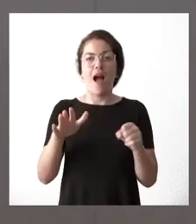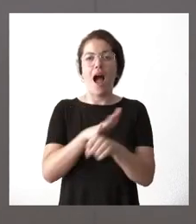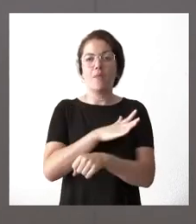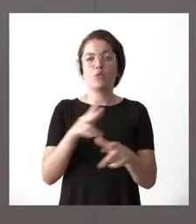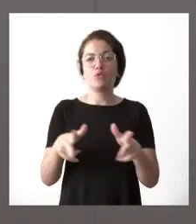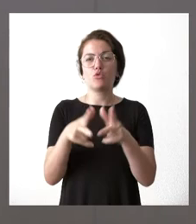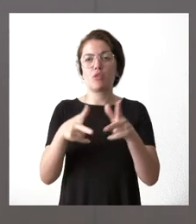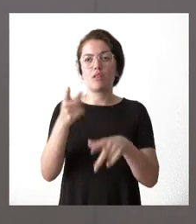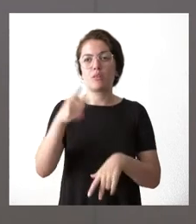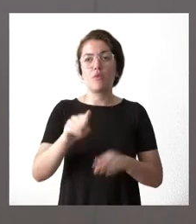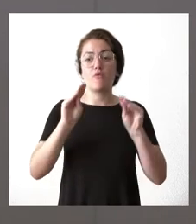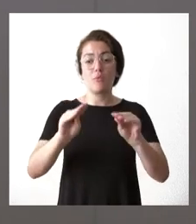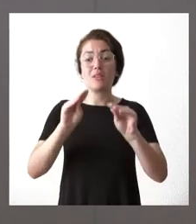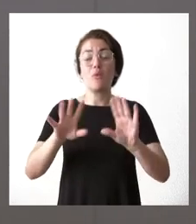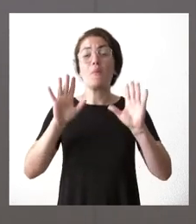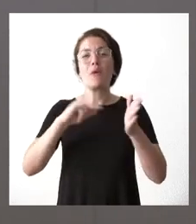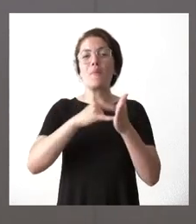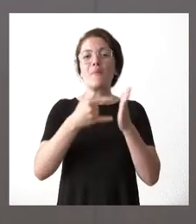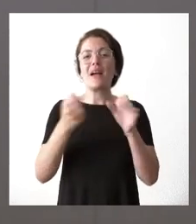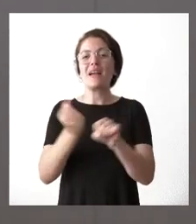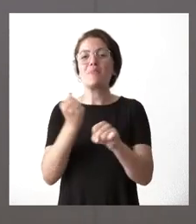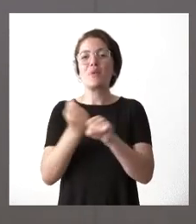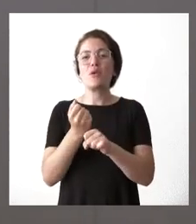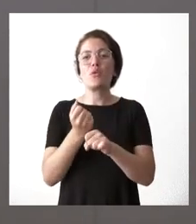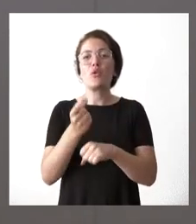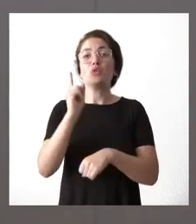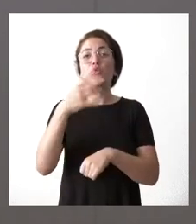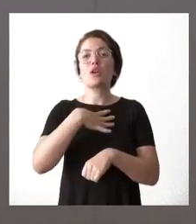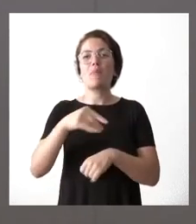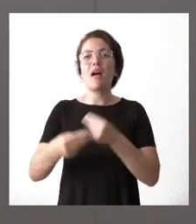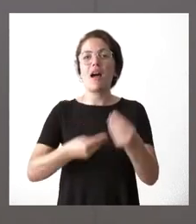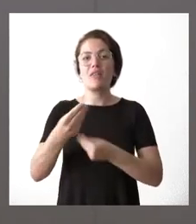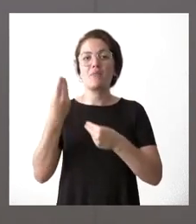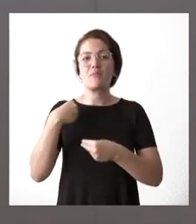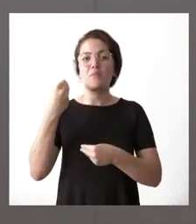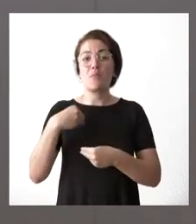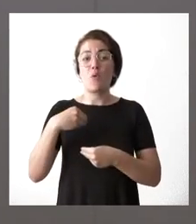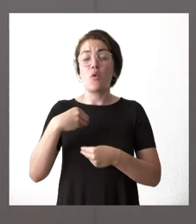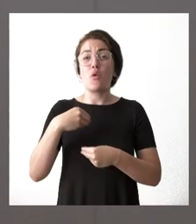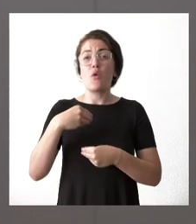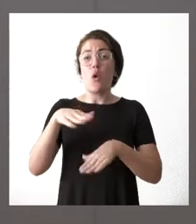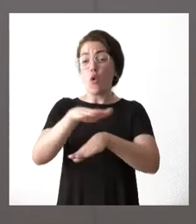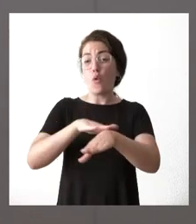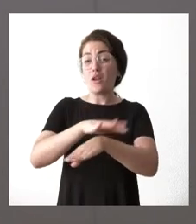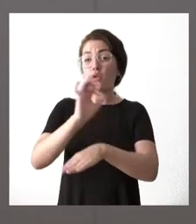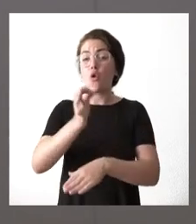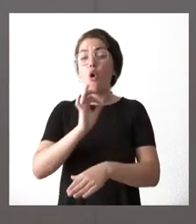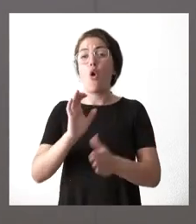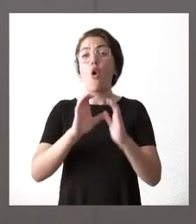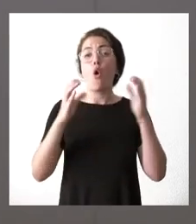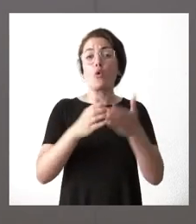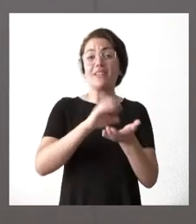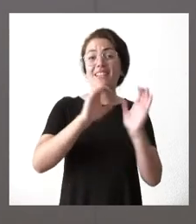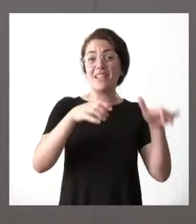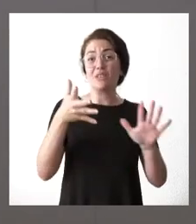solo los podían desarrollar las administraciones públicas que tienen competencias en políticas activas de empleo que podrían ser el Estado o la Junta de Castilla y León pero no estaba claro que fueron los ayuntamientos